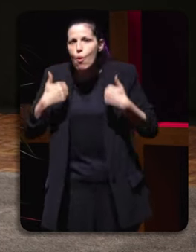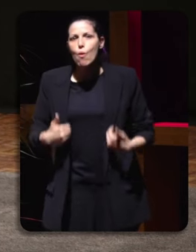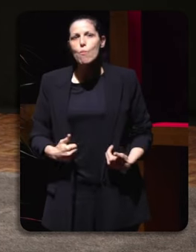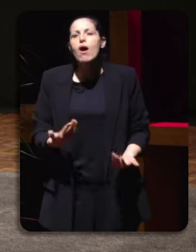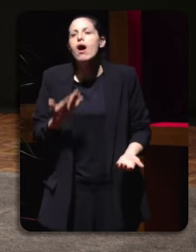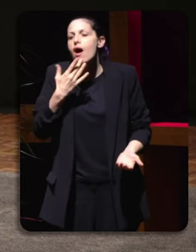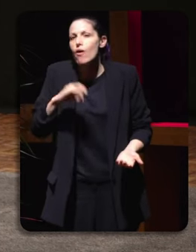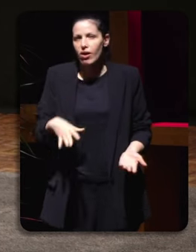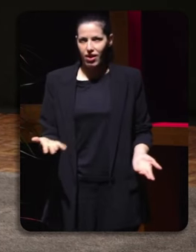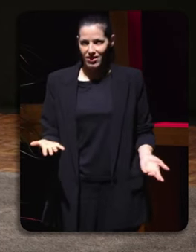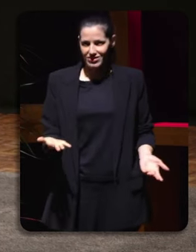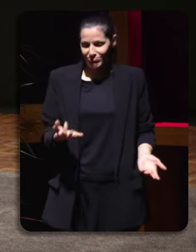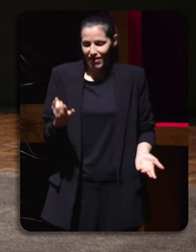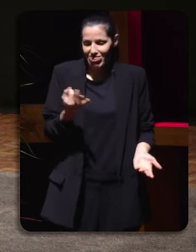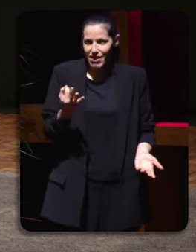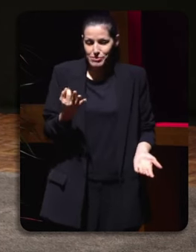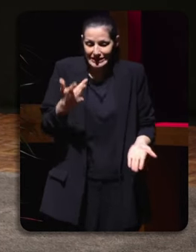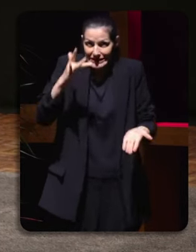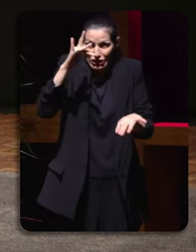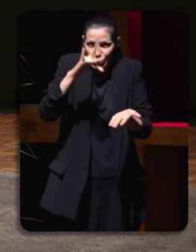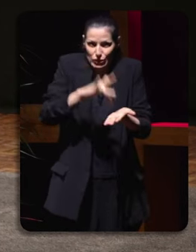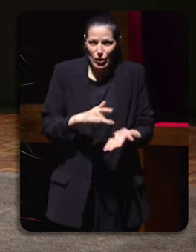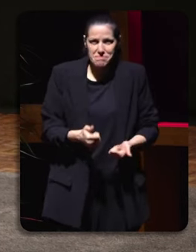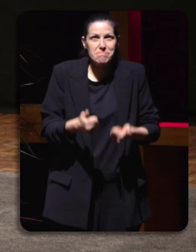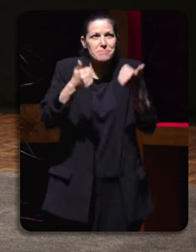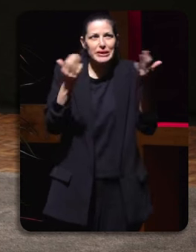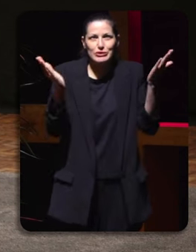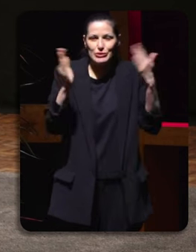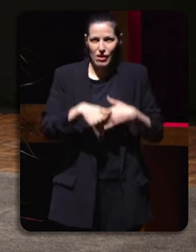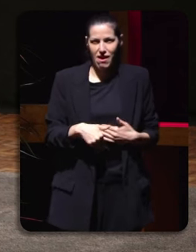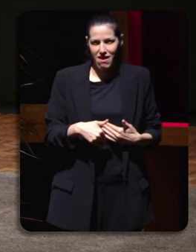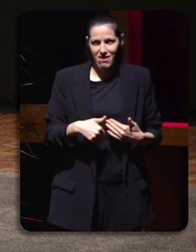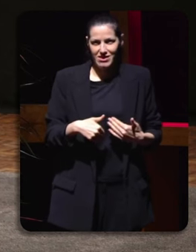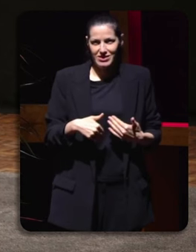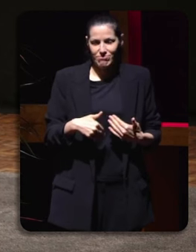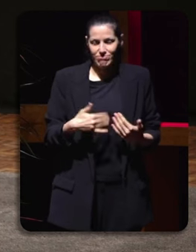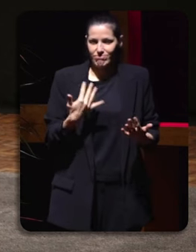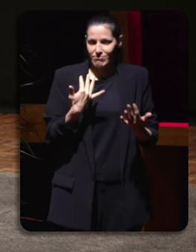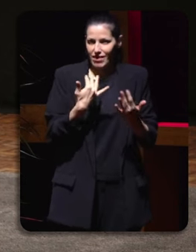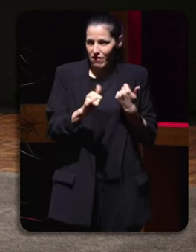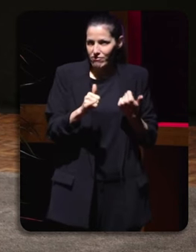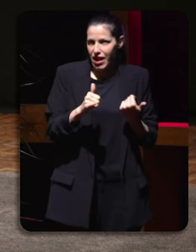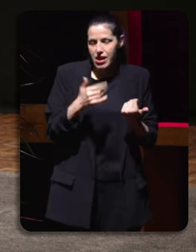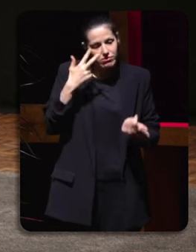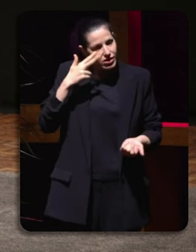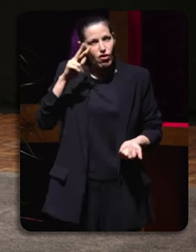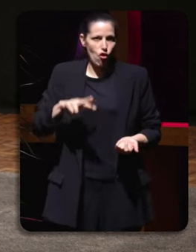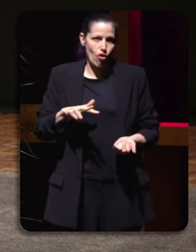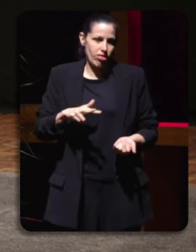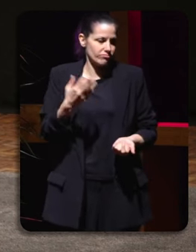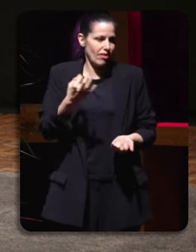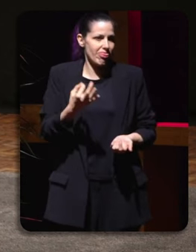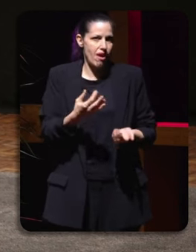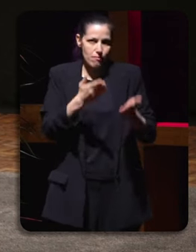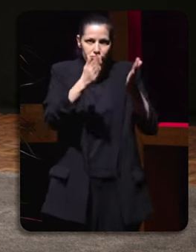pois xa chega un momento en que todo mundo casi te recoñece como tal sin embargo